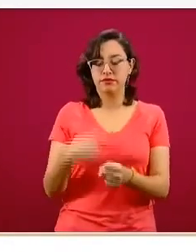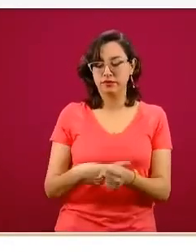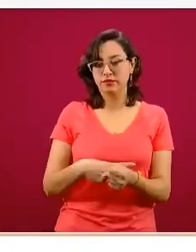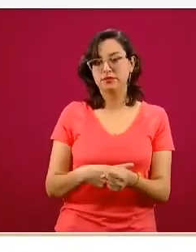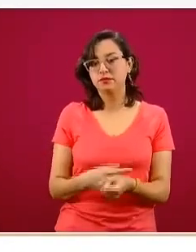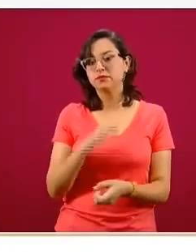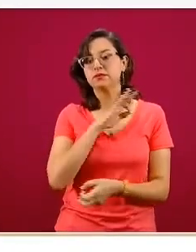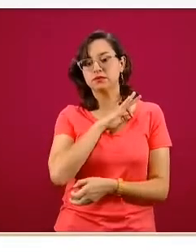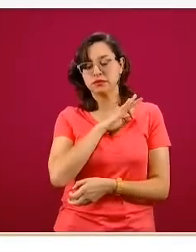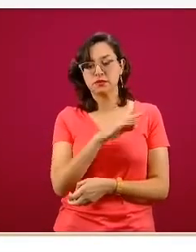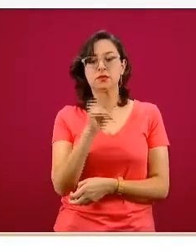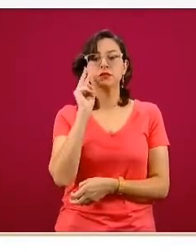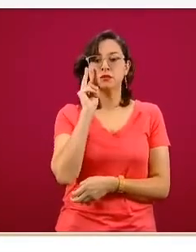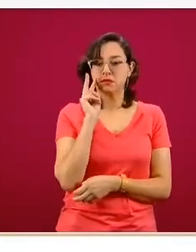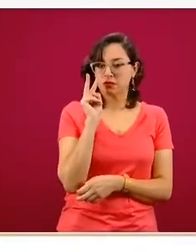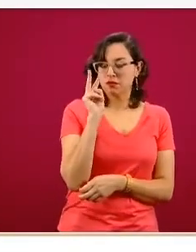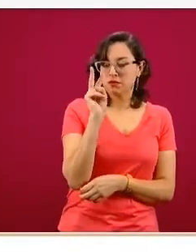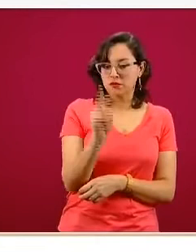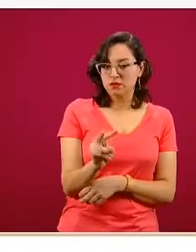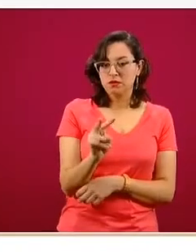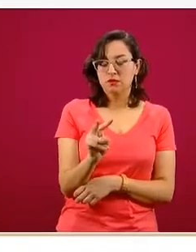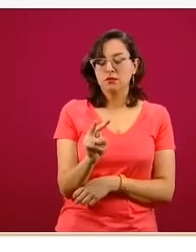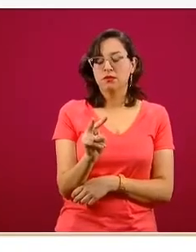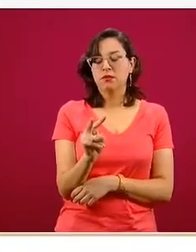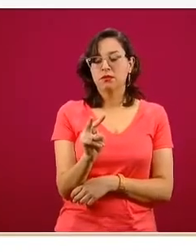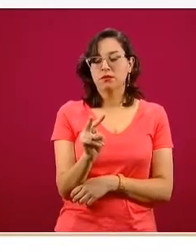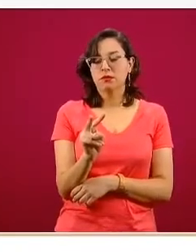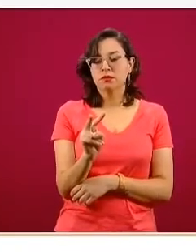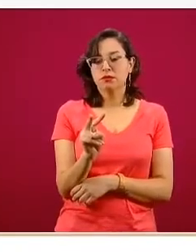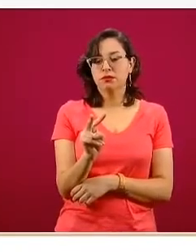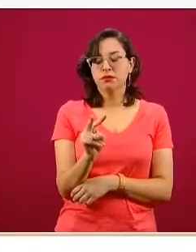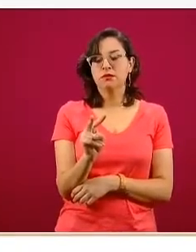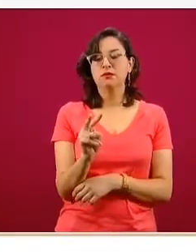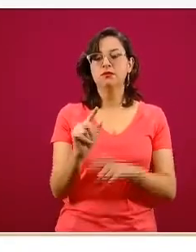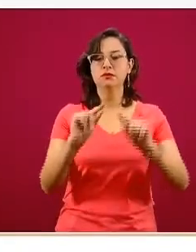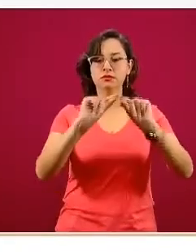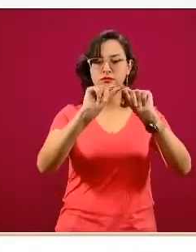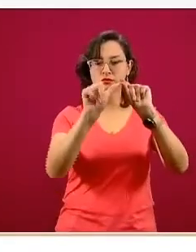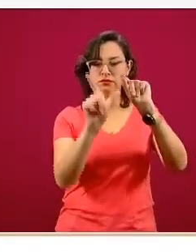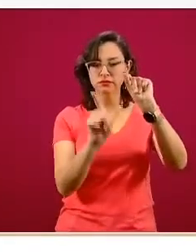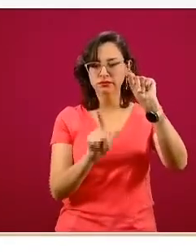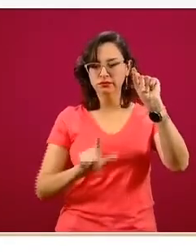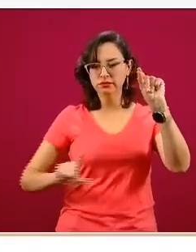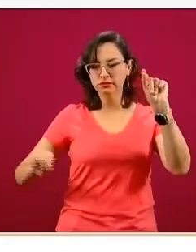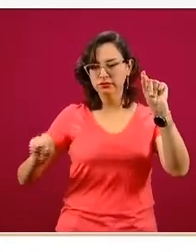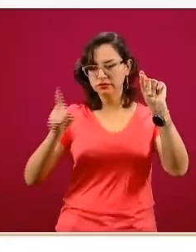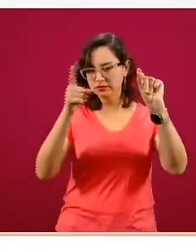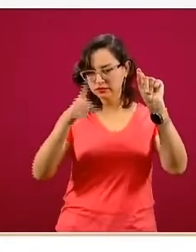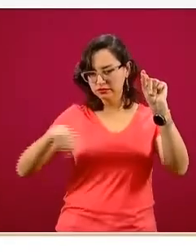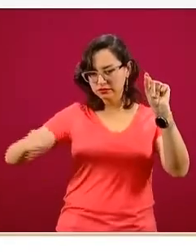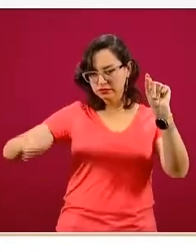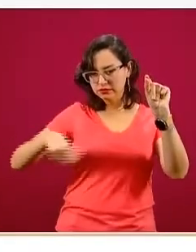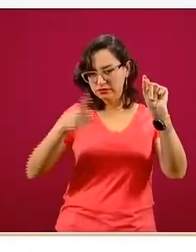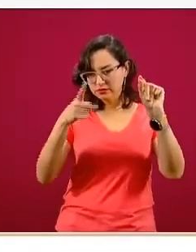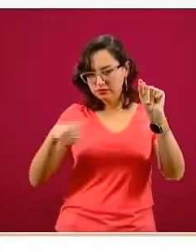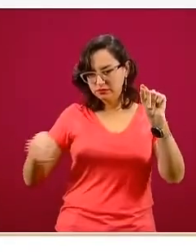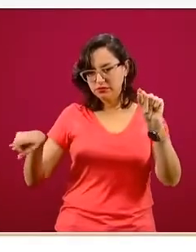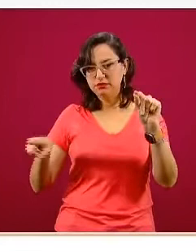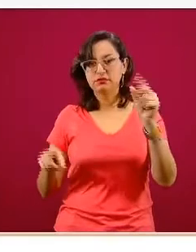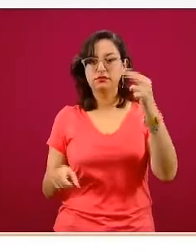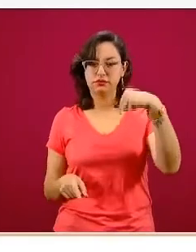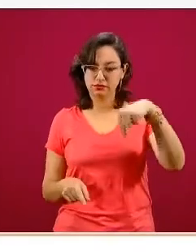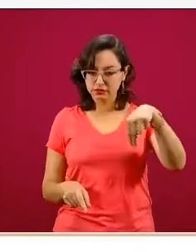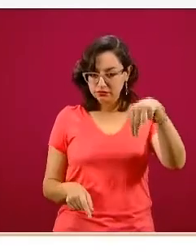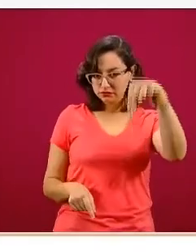viendo cómo los estados que conforman o están al borde del Golfo de México, así como en el noreste,